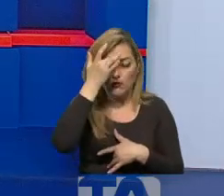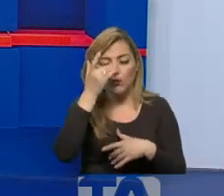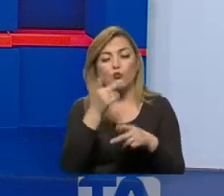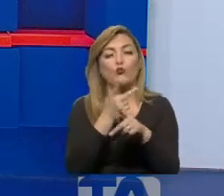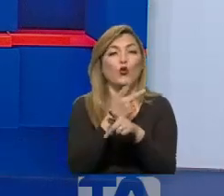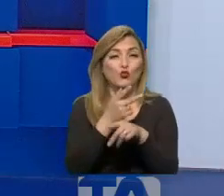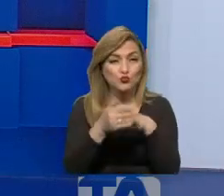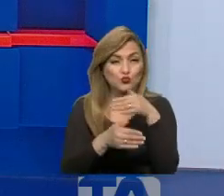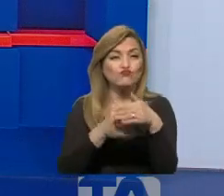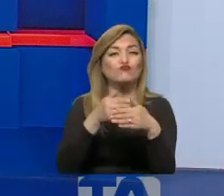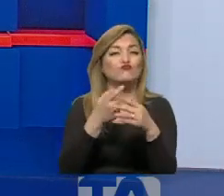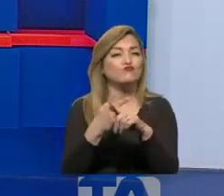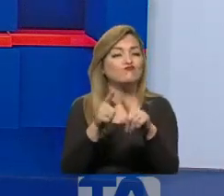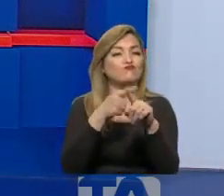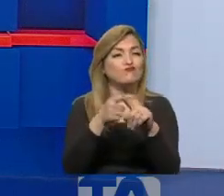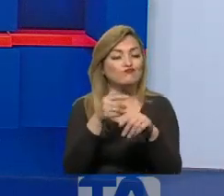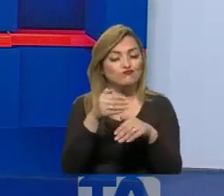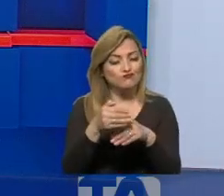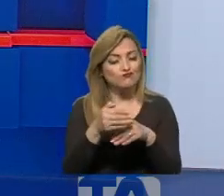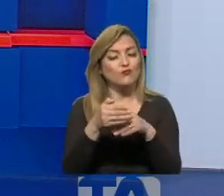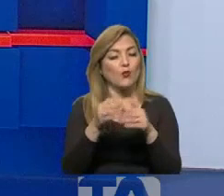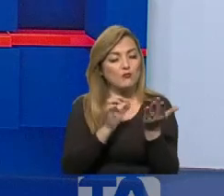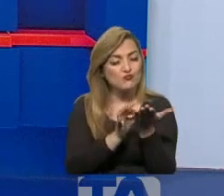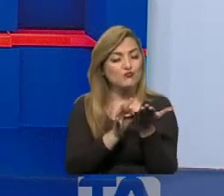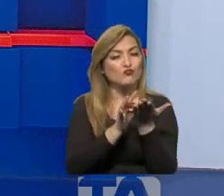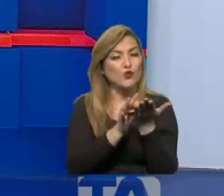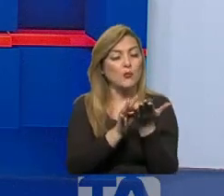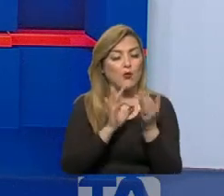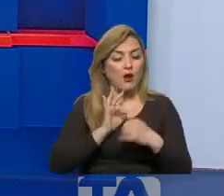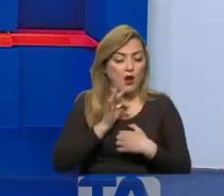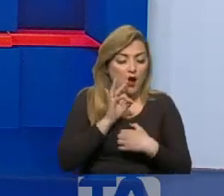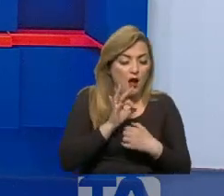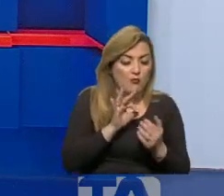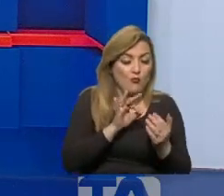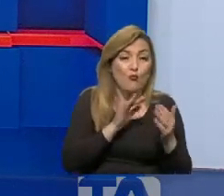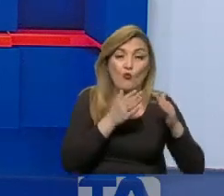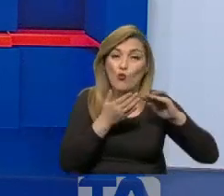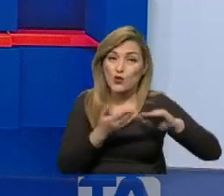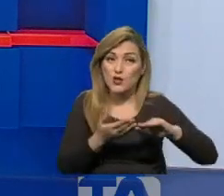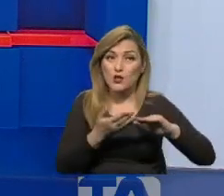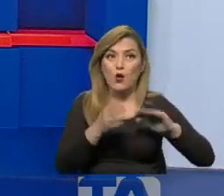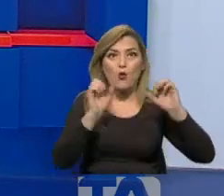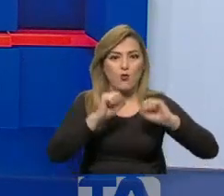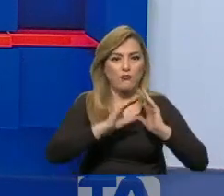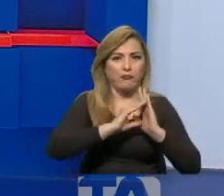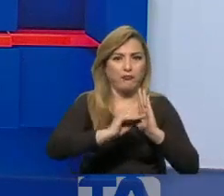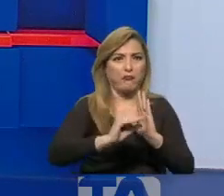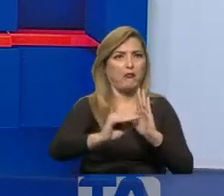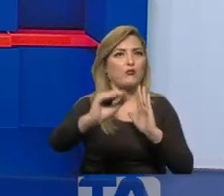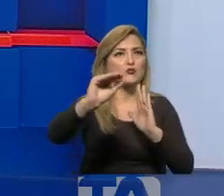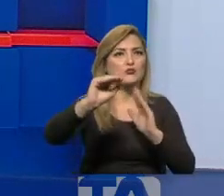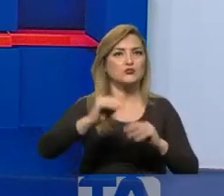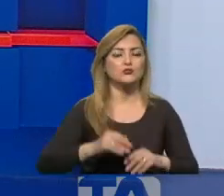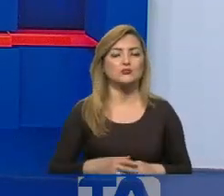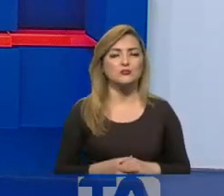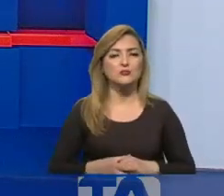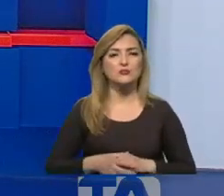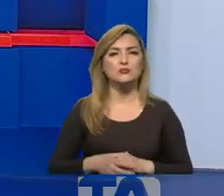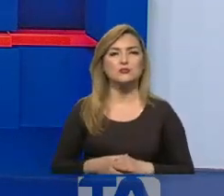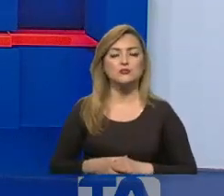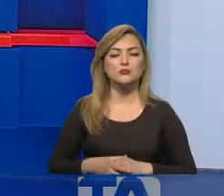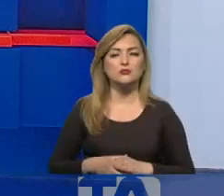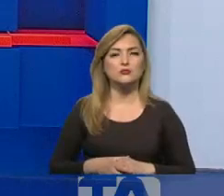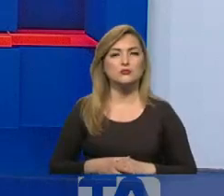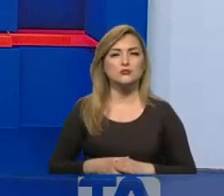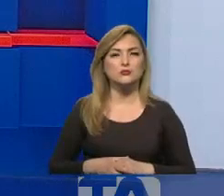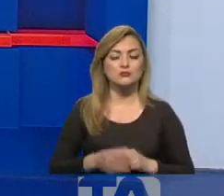tenemos varias etapas en las cuales el virus puede morir, puede eliminarse o puede multiplicarse y reproducirse. sabemos nosotros que